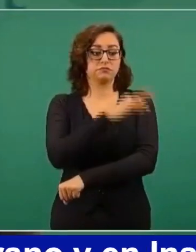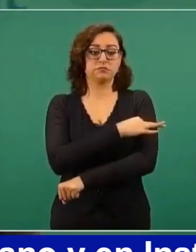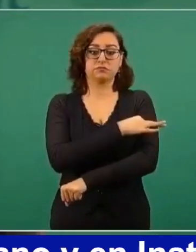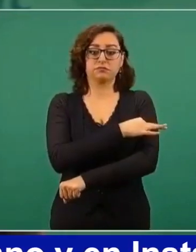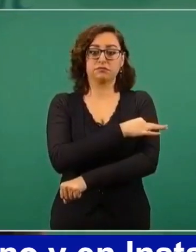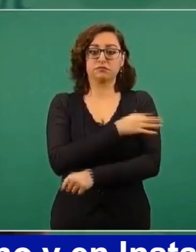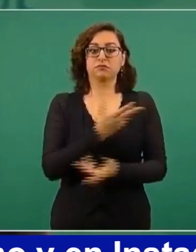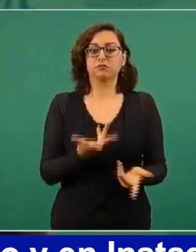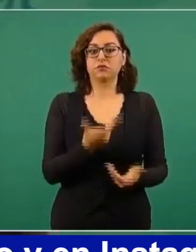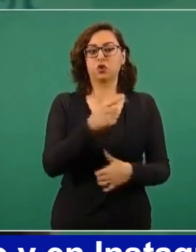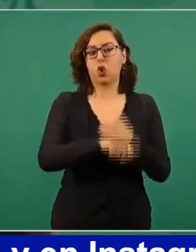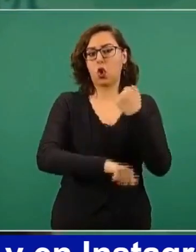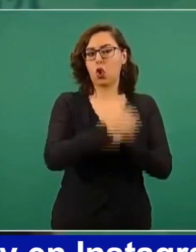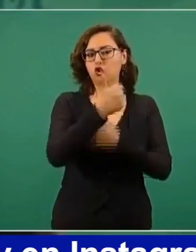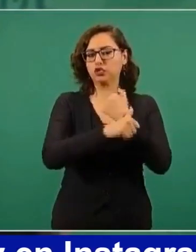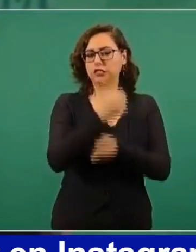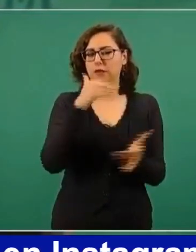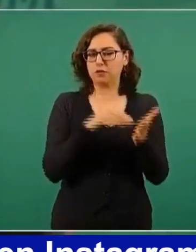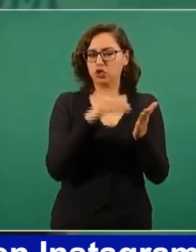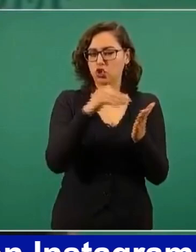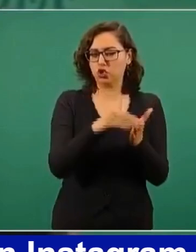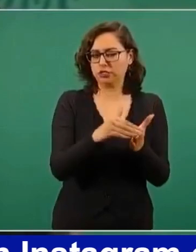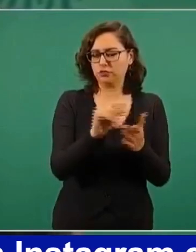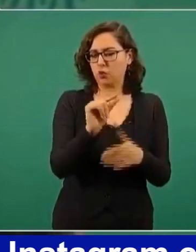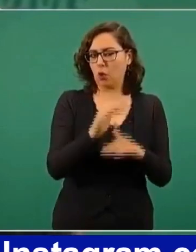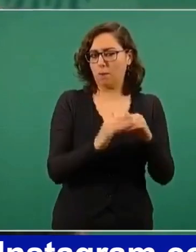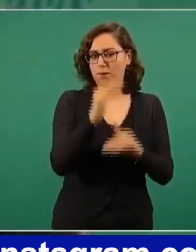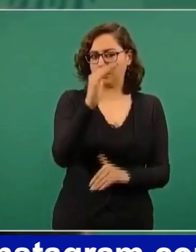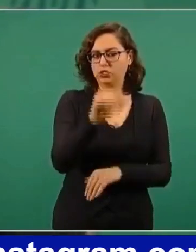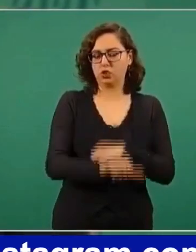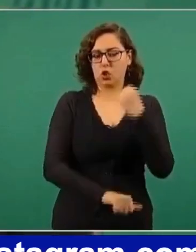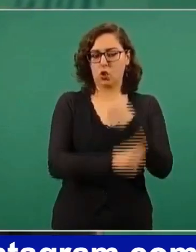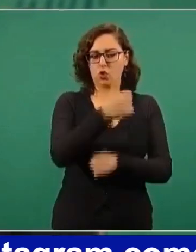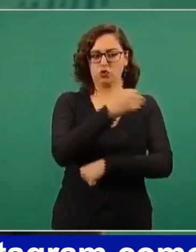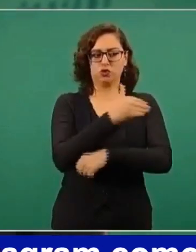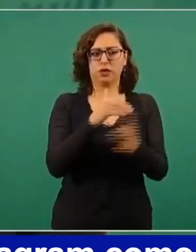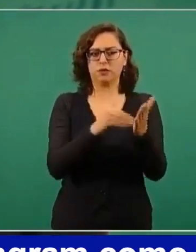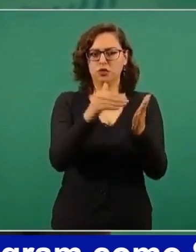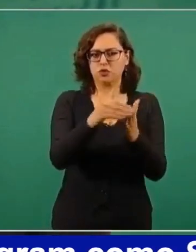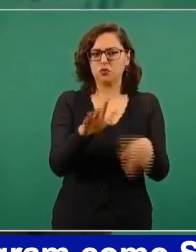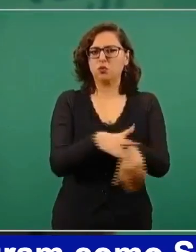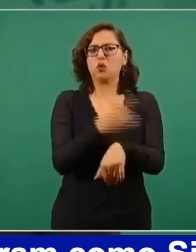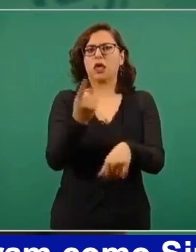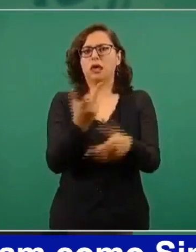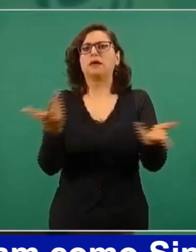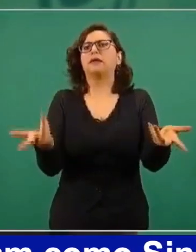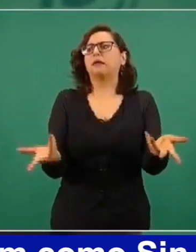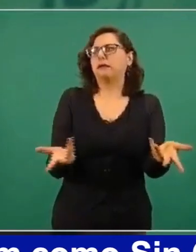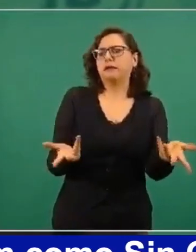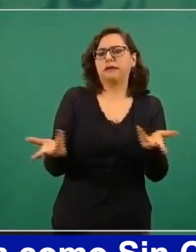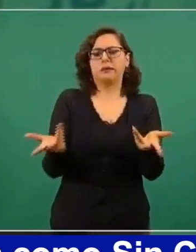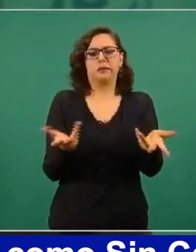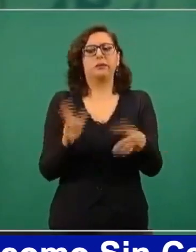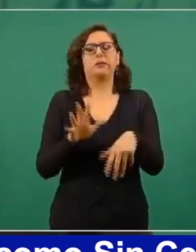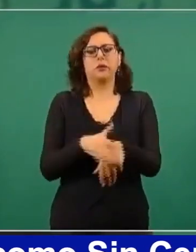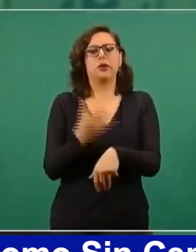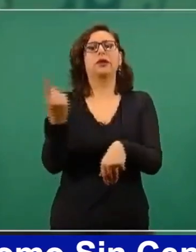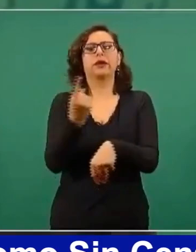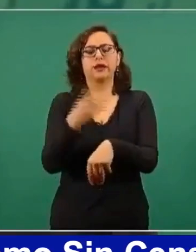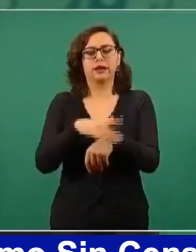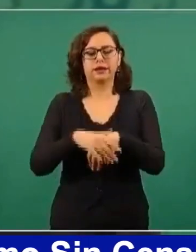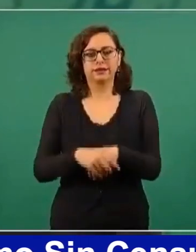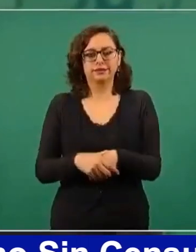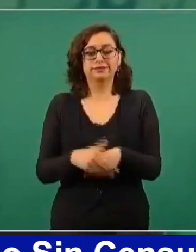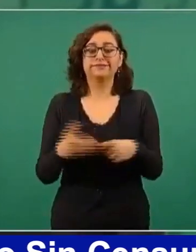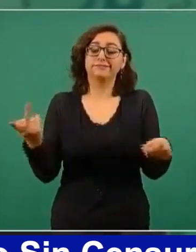poco más de 11 millones. ¿Qué está pasando? Bueno, hay quienes